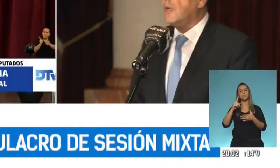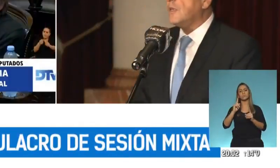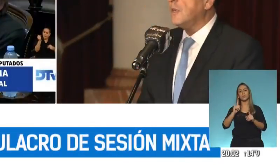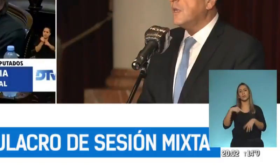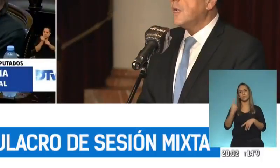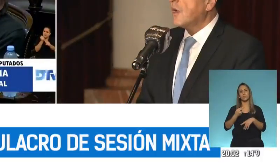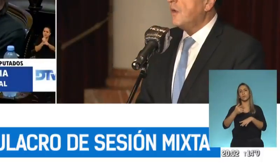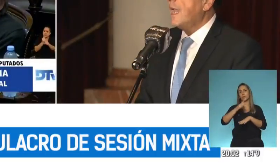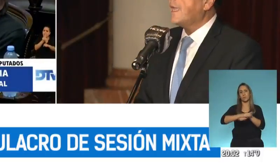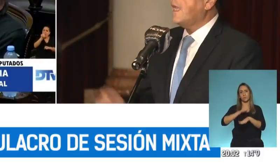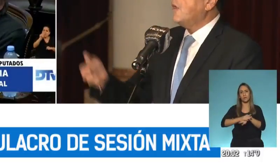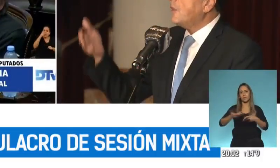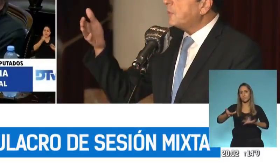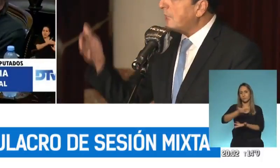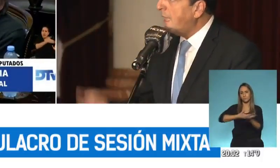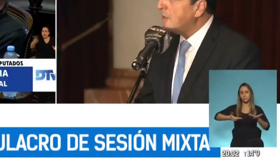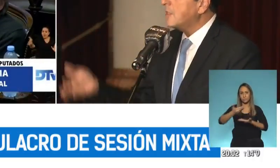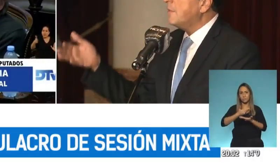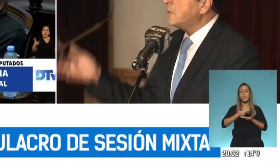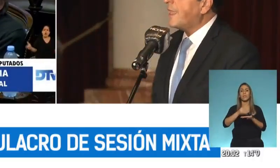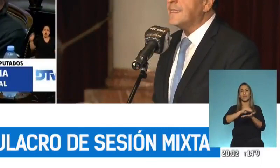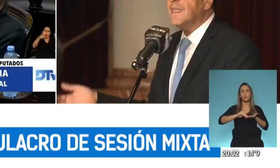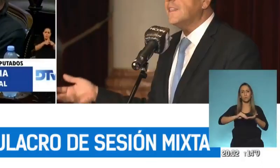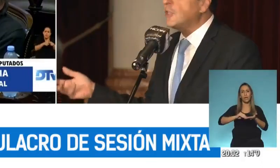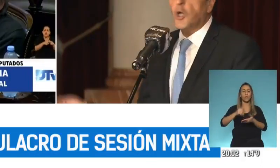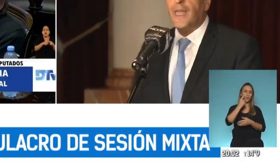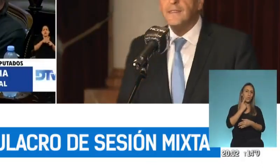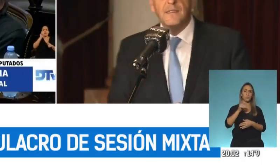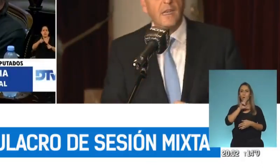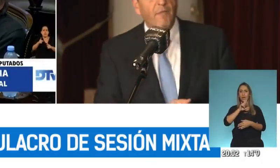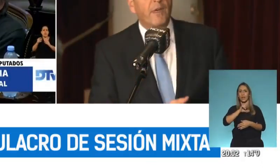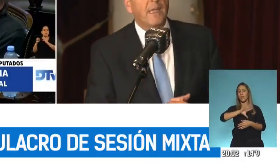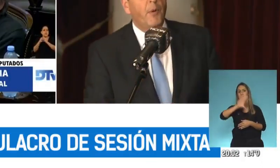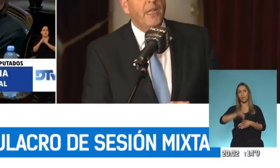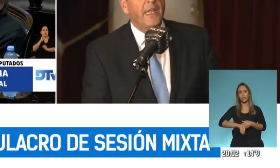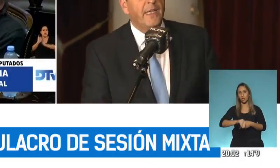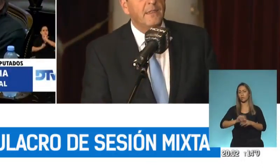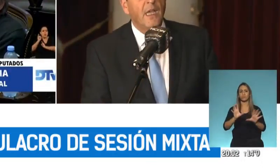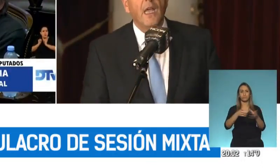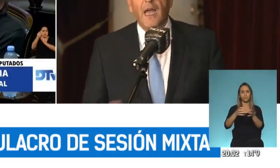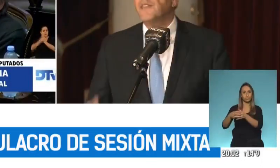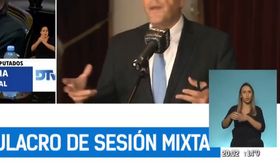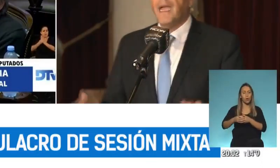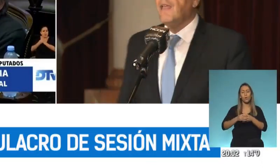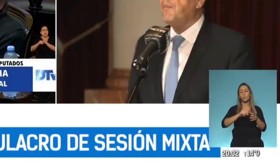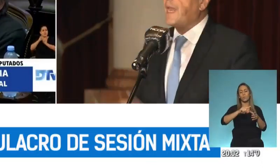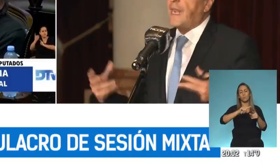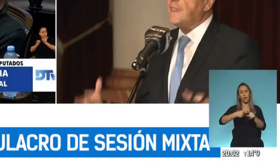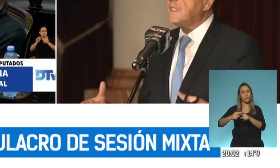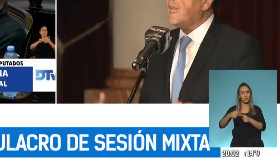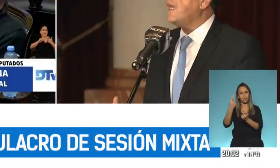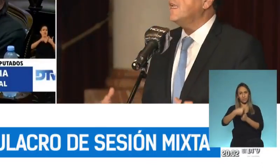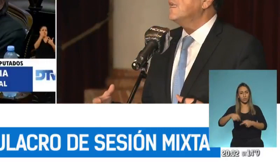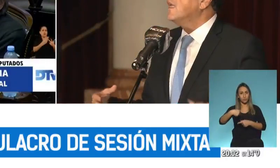colaboración con la que los diputados y diputadas de todas las fuerzas políticas han trabajado